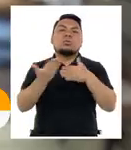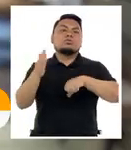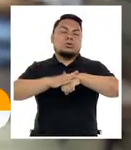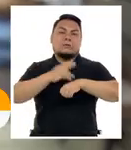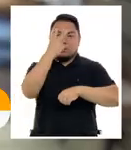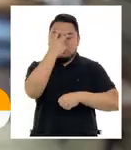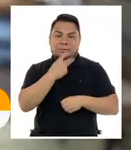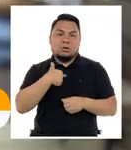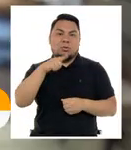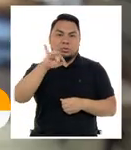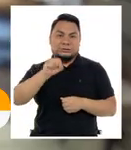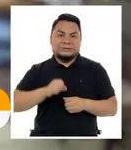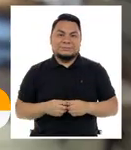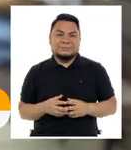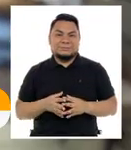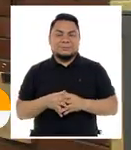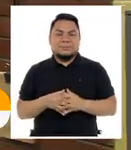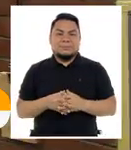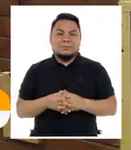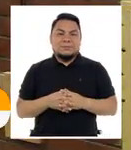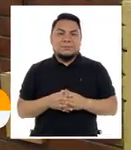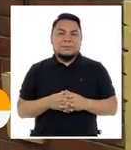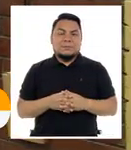Todo sobre la ceguera con Luis Hernández.